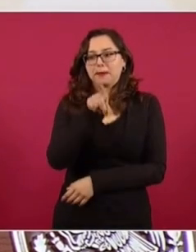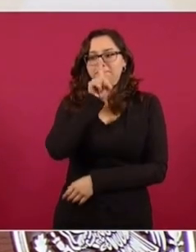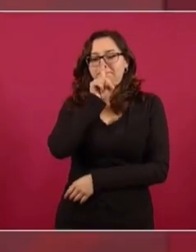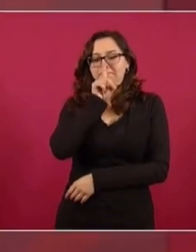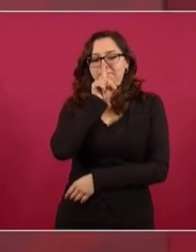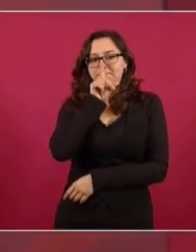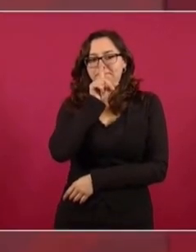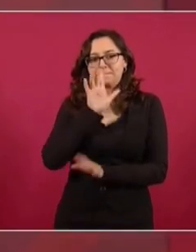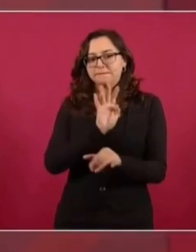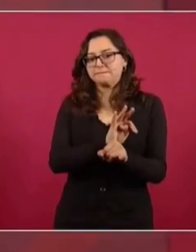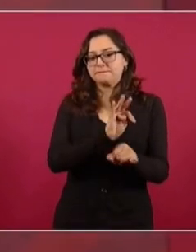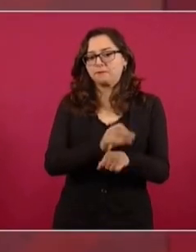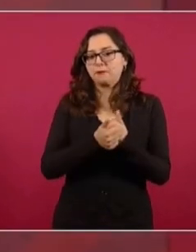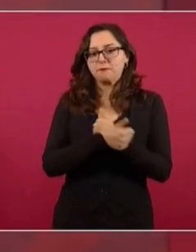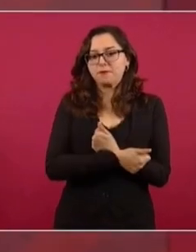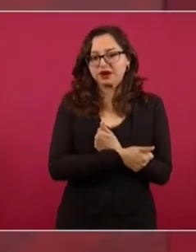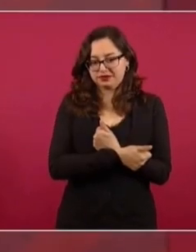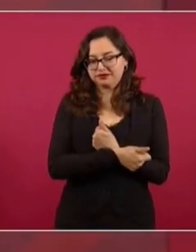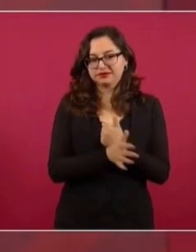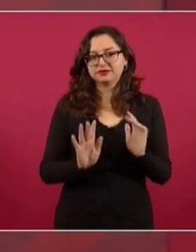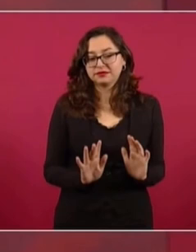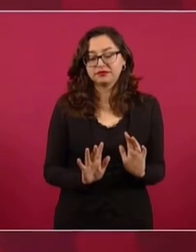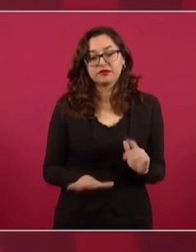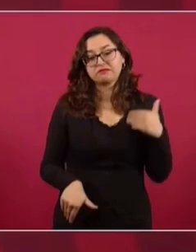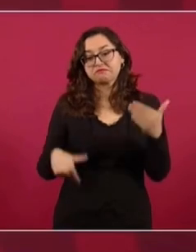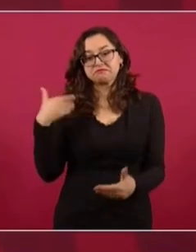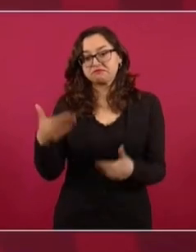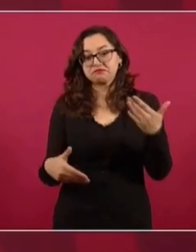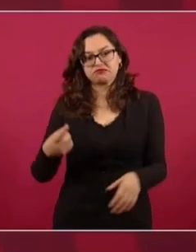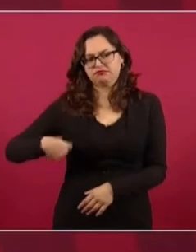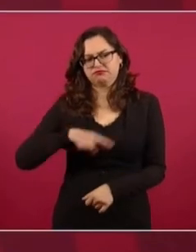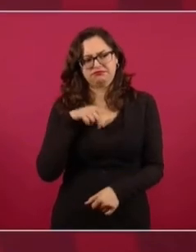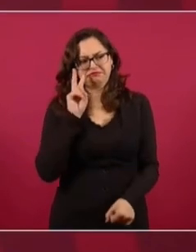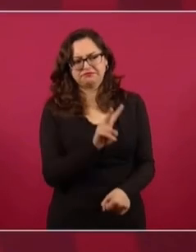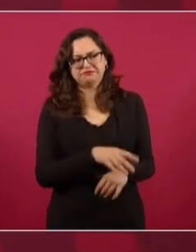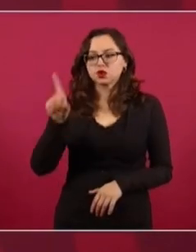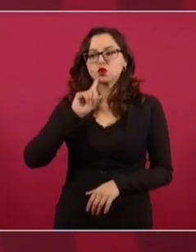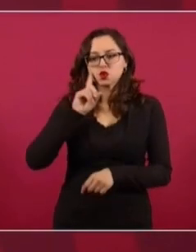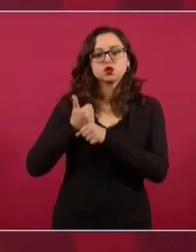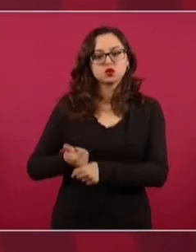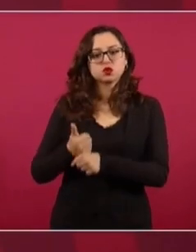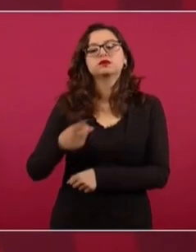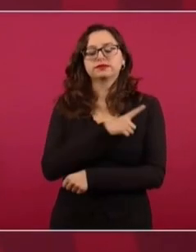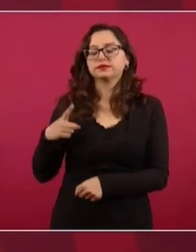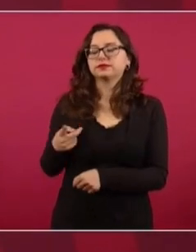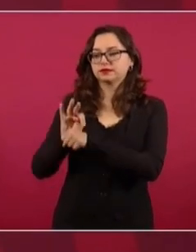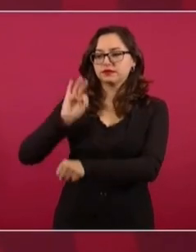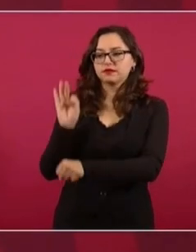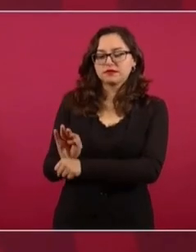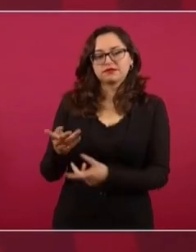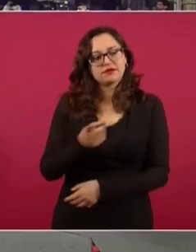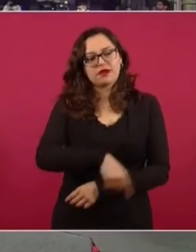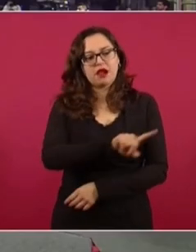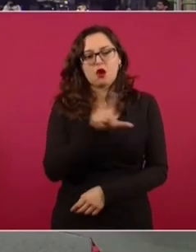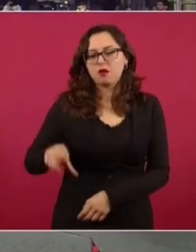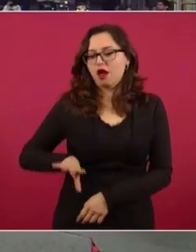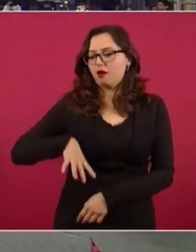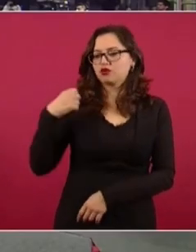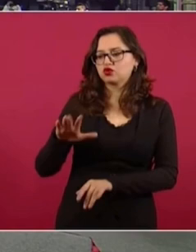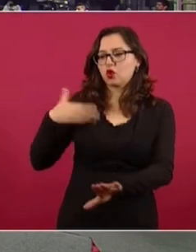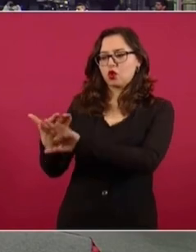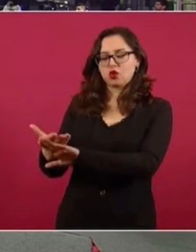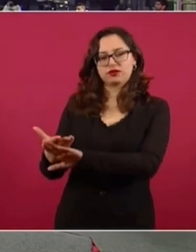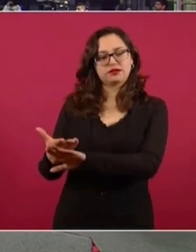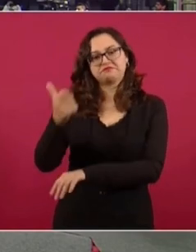siempre hemos estado defendiendo a quienes son víctimas de autoritarismo, de violación de derechos humanos,